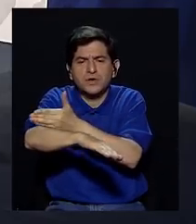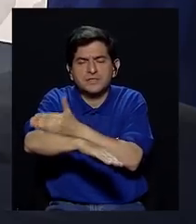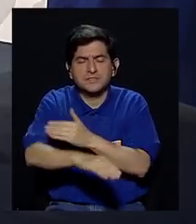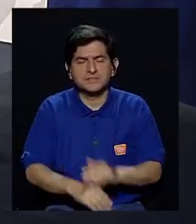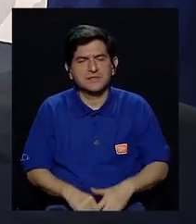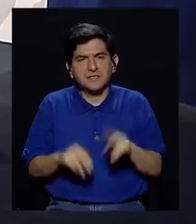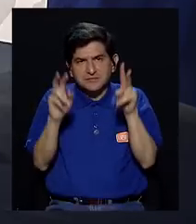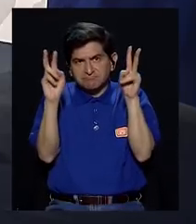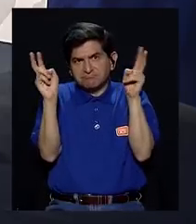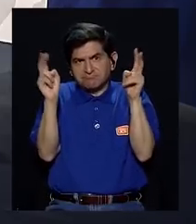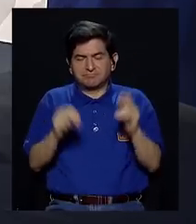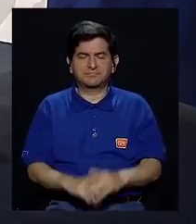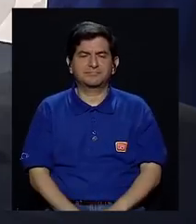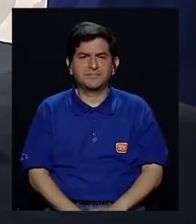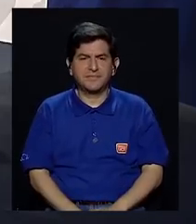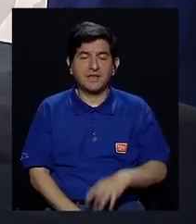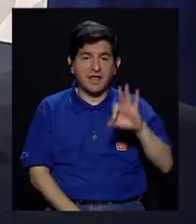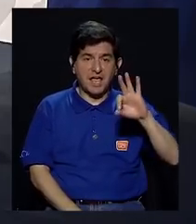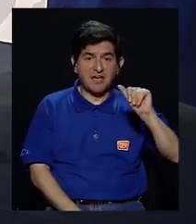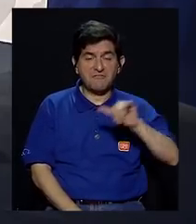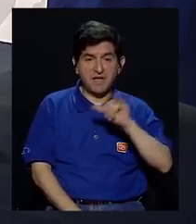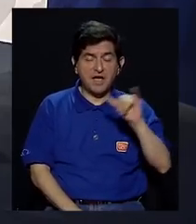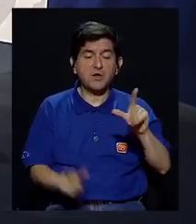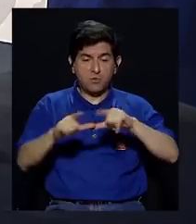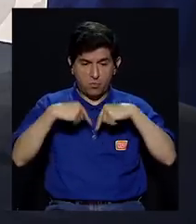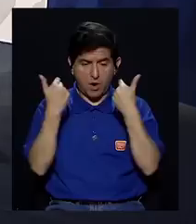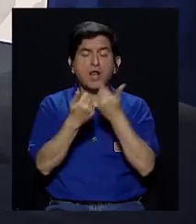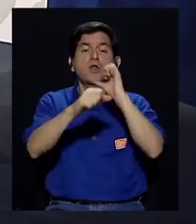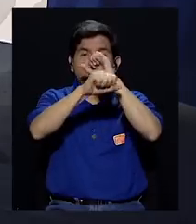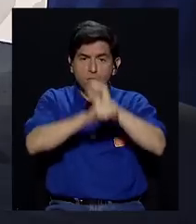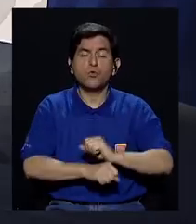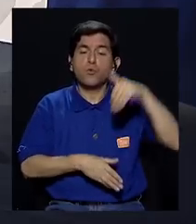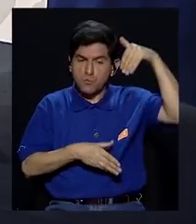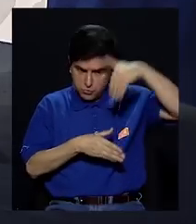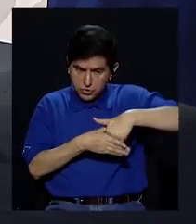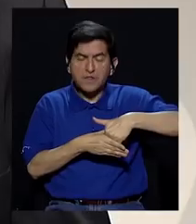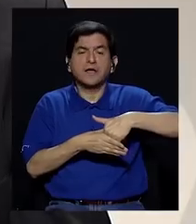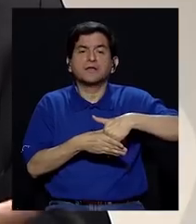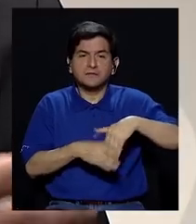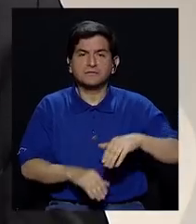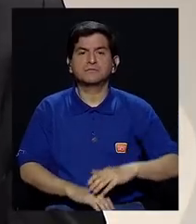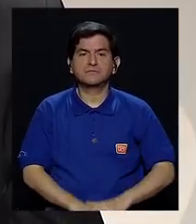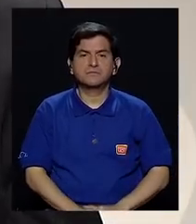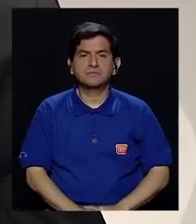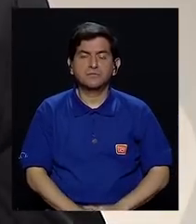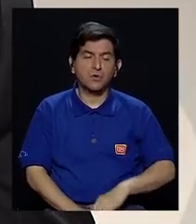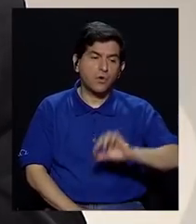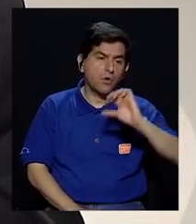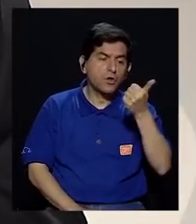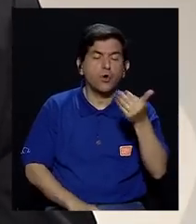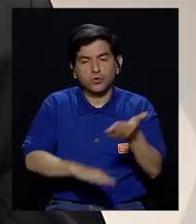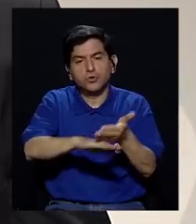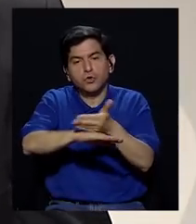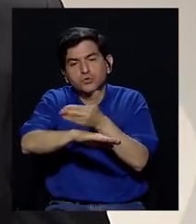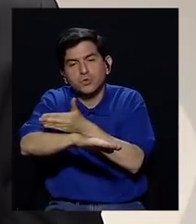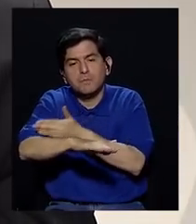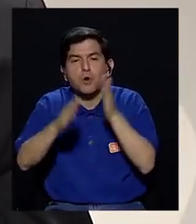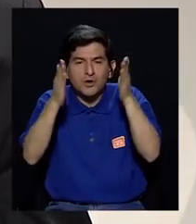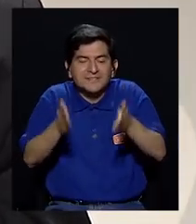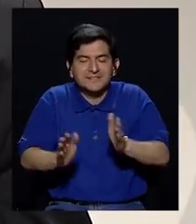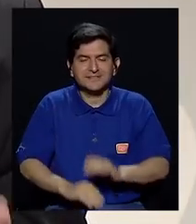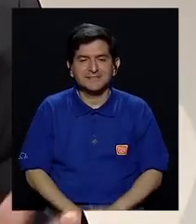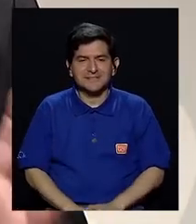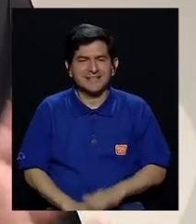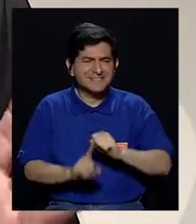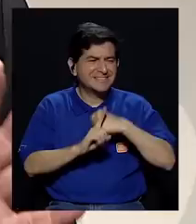por llamar de alguna manera. El Frente Amplio igual tiene sectores conservadores en su interior y sectores que se autoproclaman progresistas. Entonces,